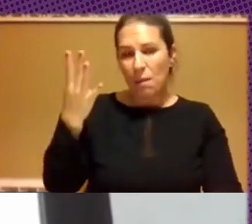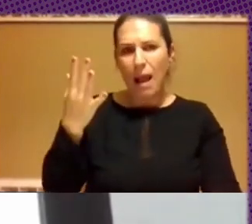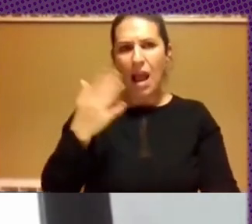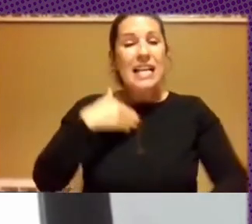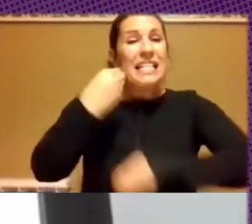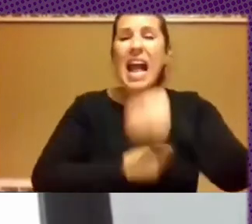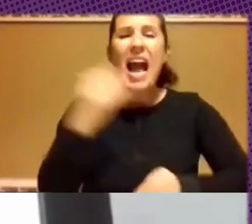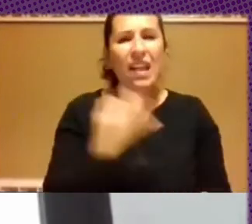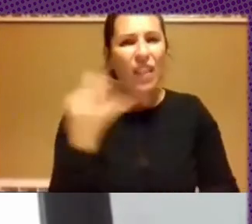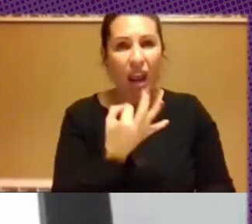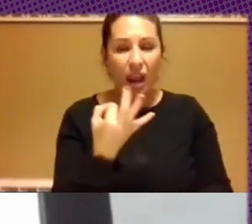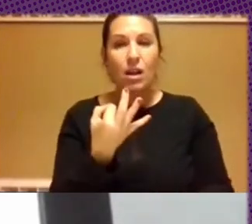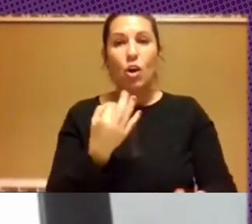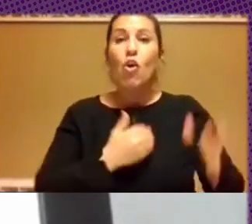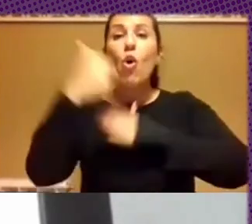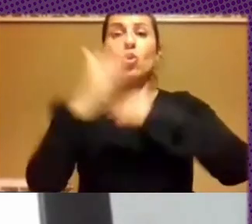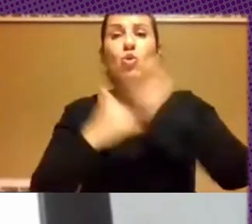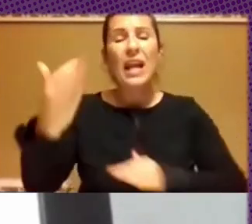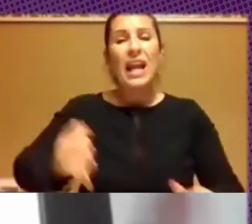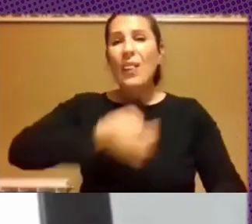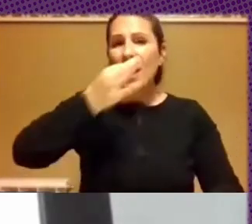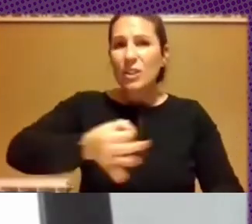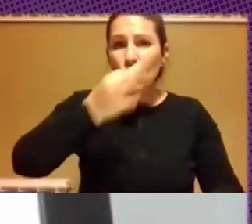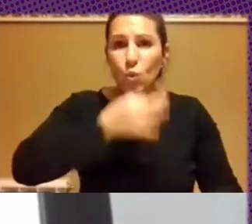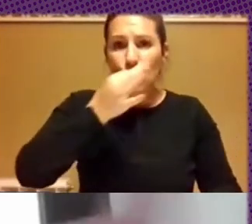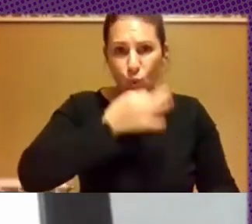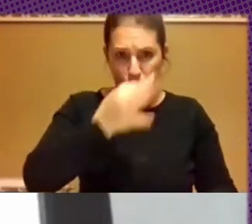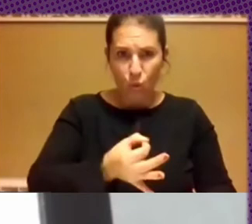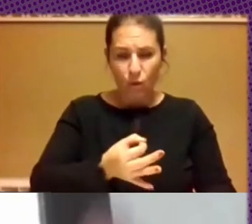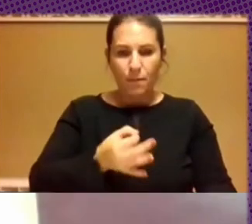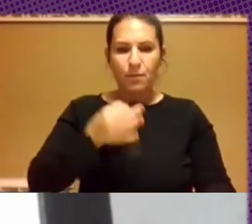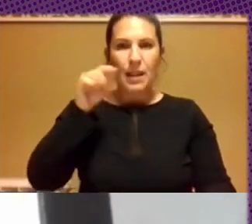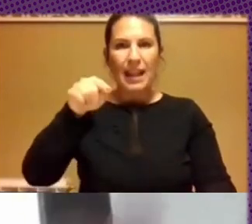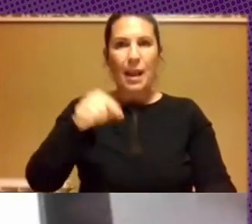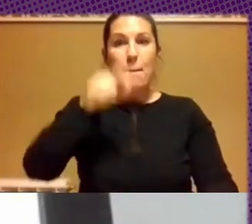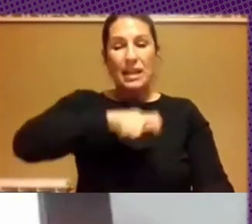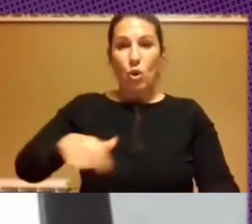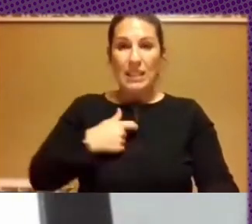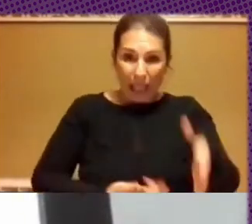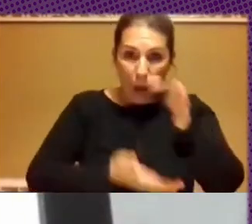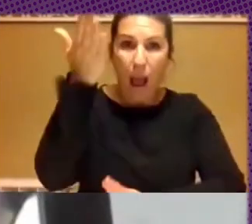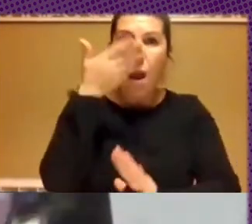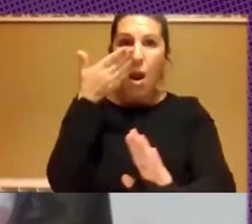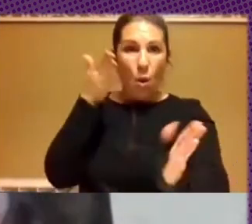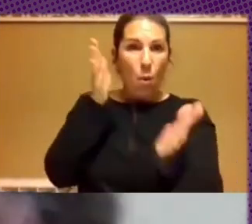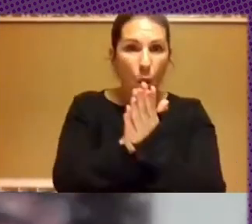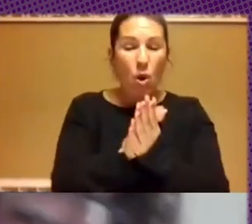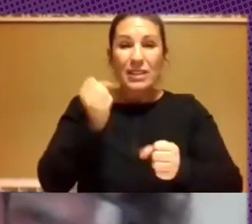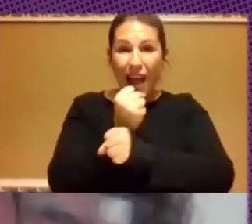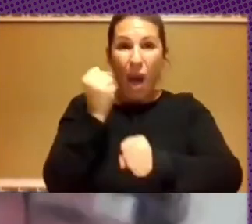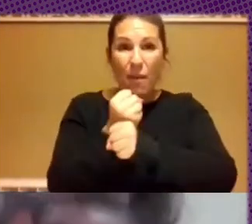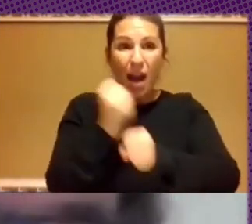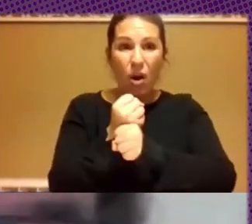se hizo fue construir una discursividad donde quienes íbamos a encarar este tipo de trabajo nos